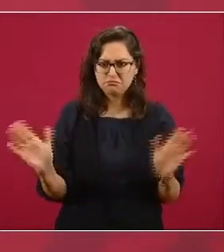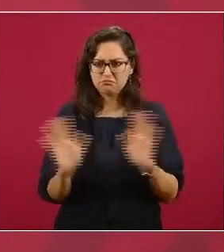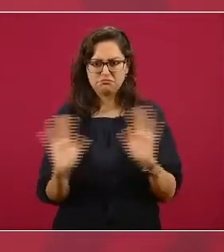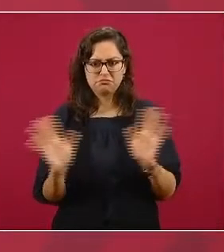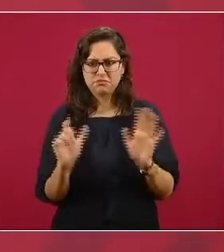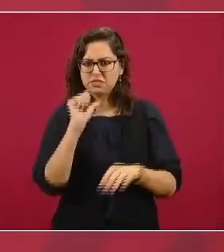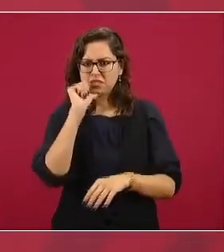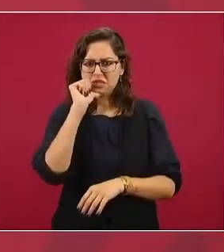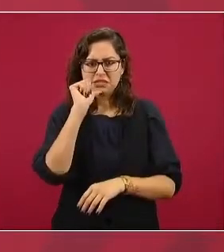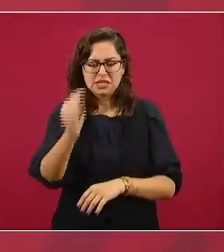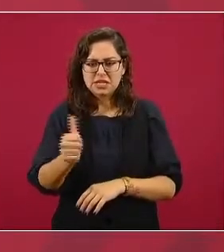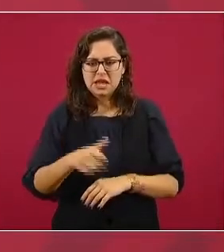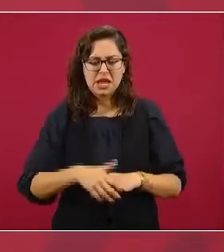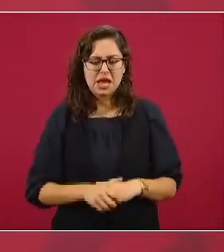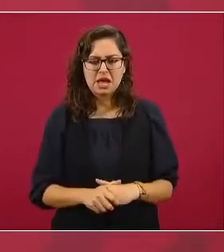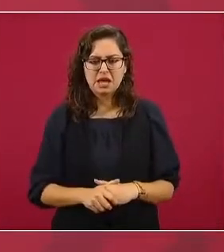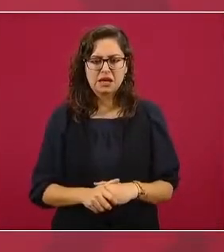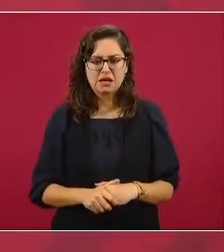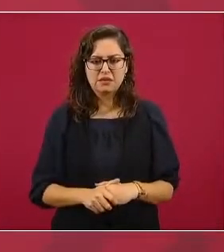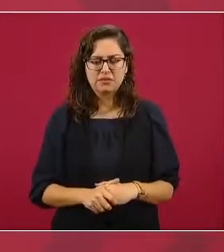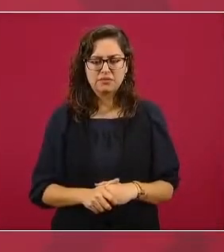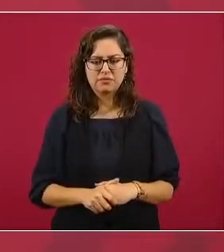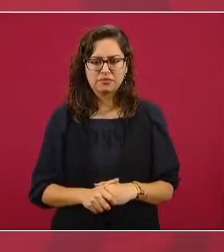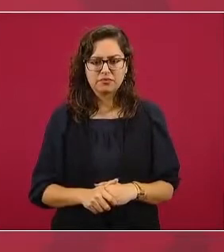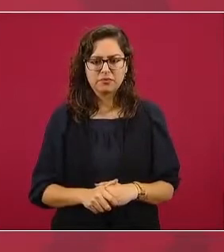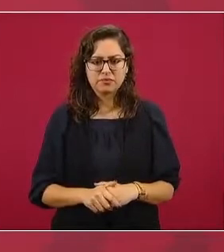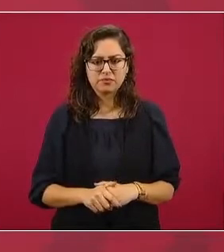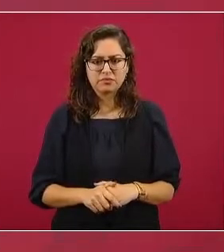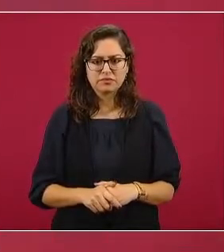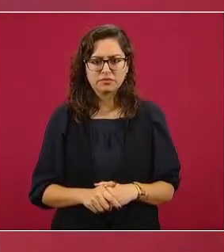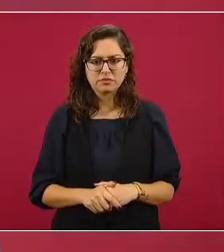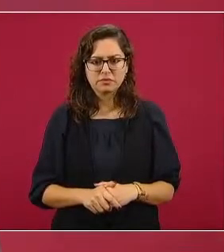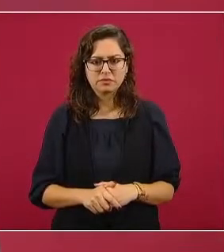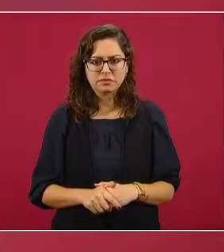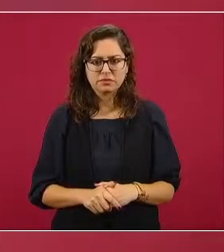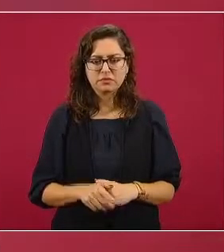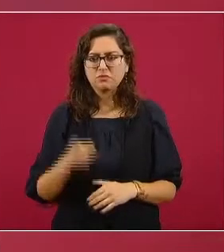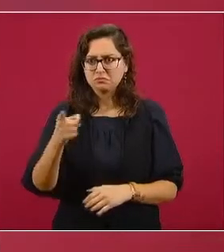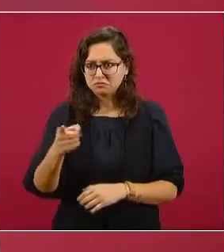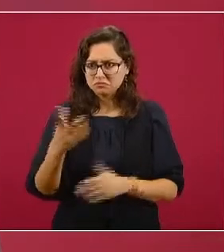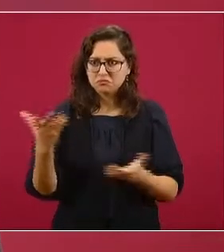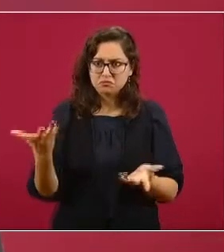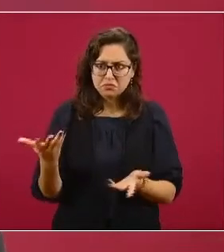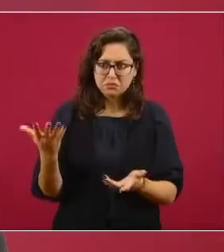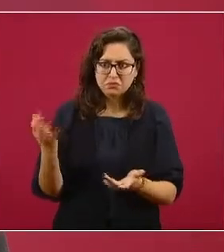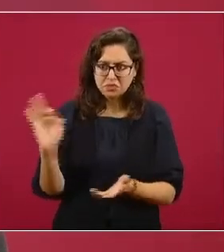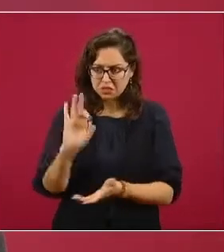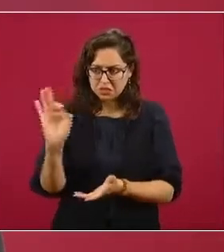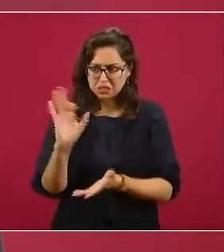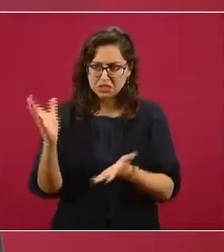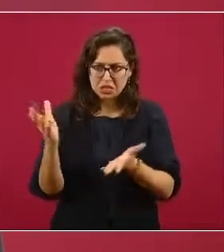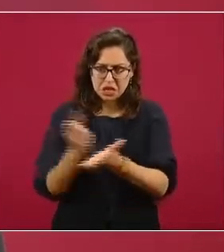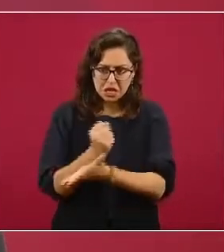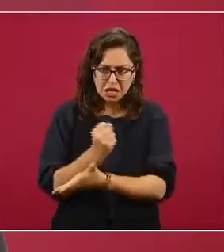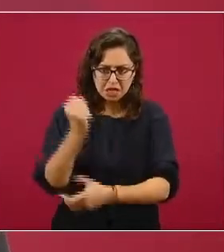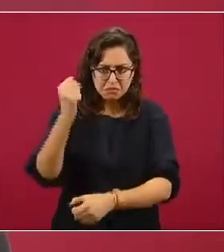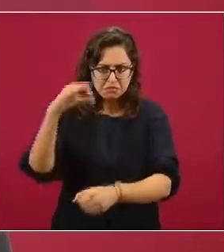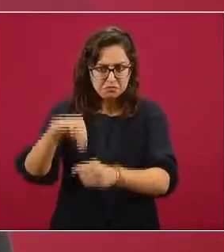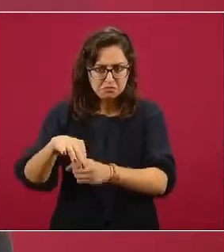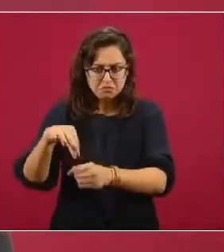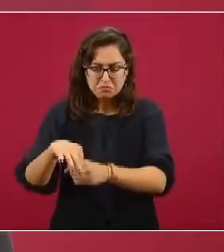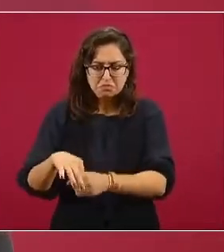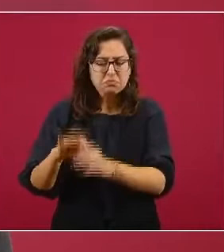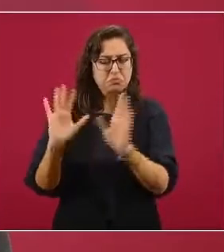posible presidente electo o ahora candidato Biden.